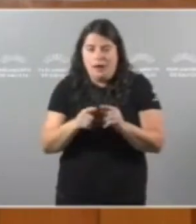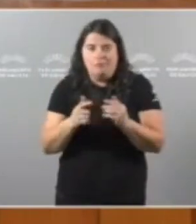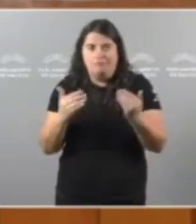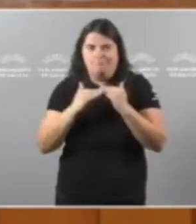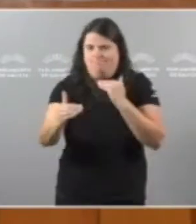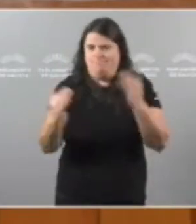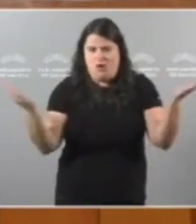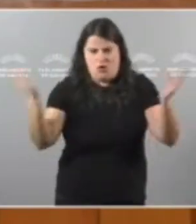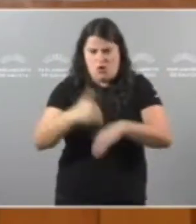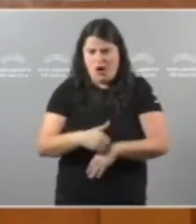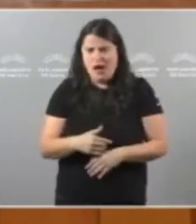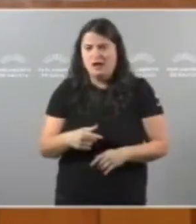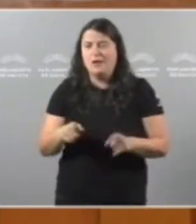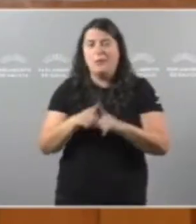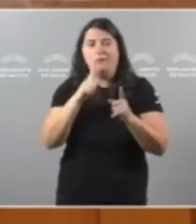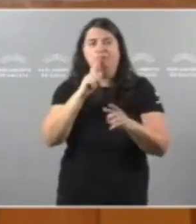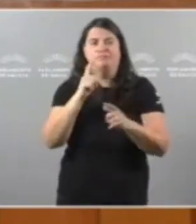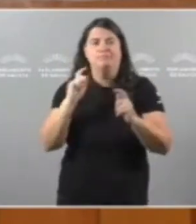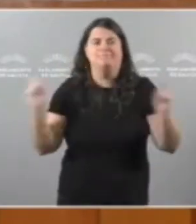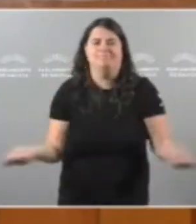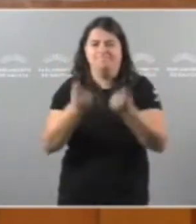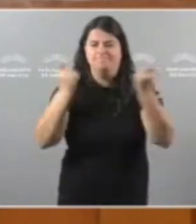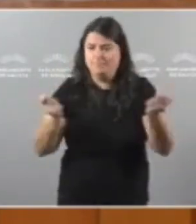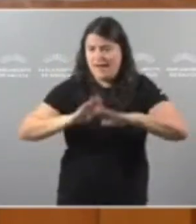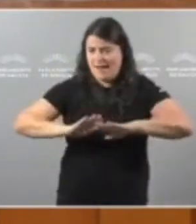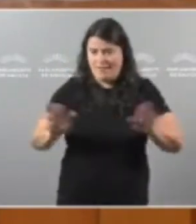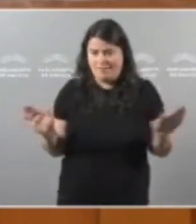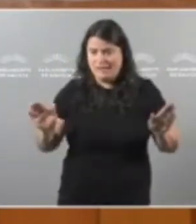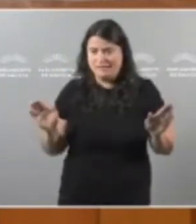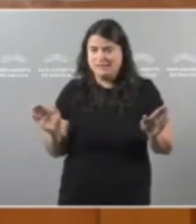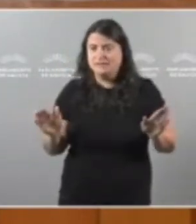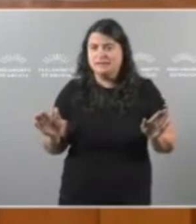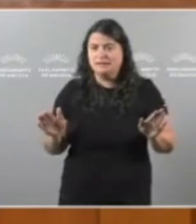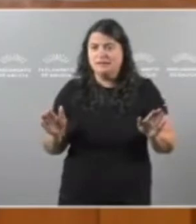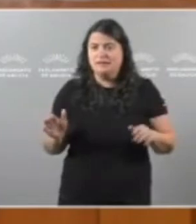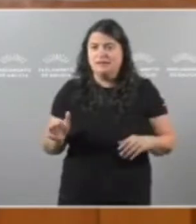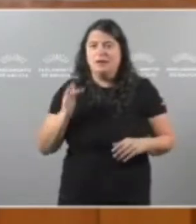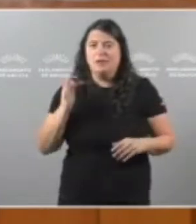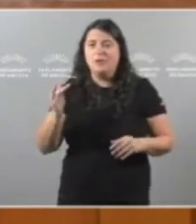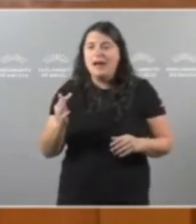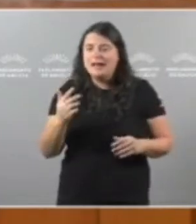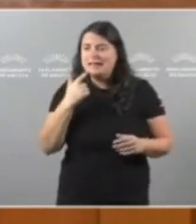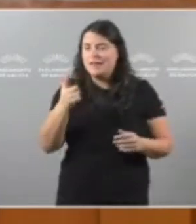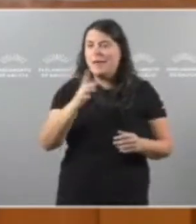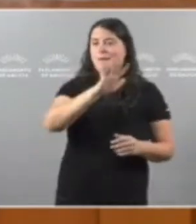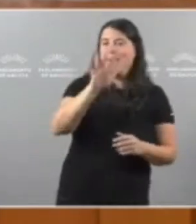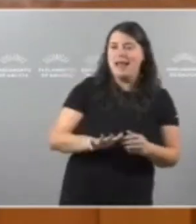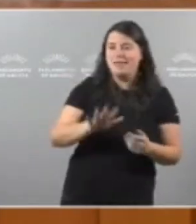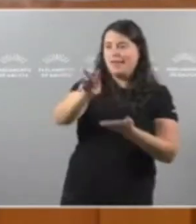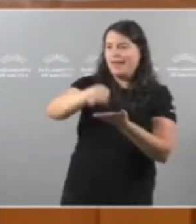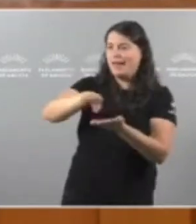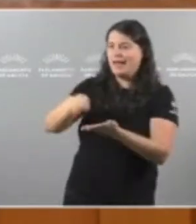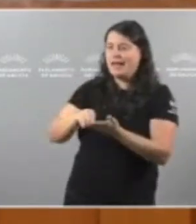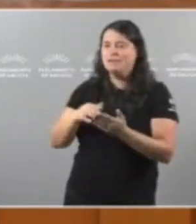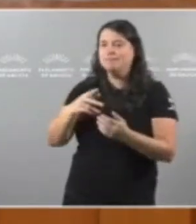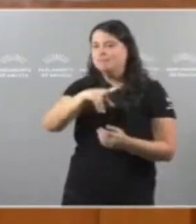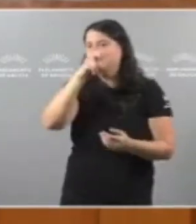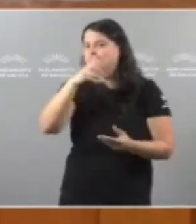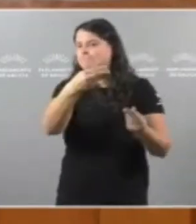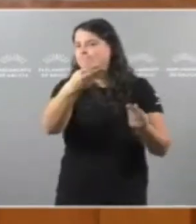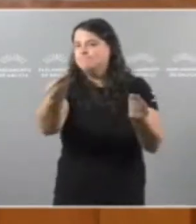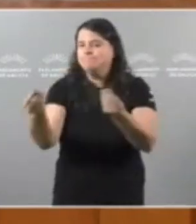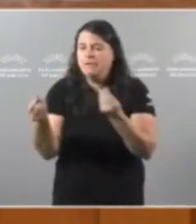artefacto propagandístico que, ademais, está sustentado en previsións falsas E é que como poden acertar